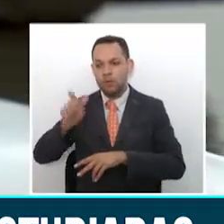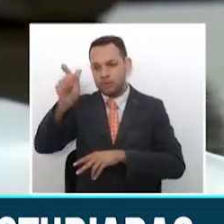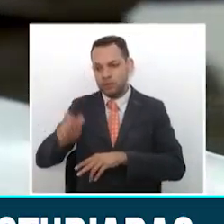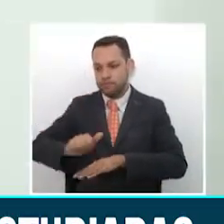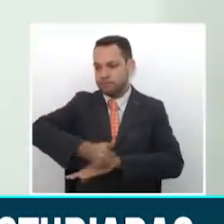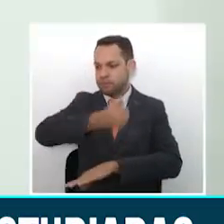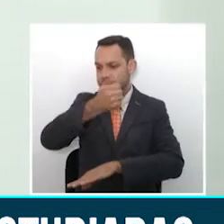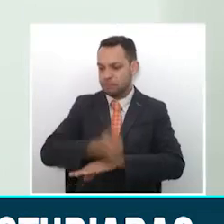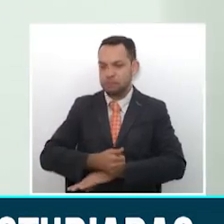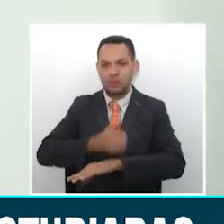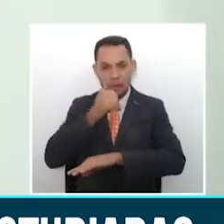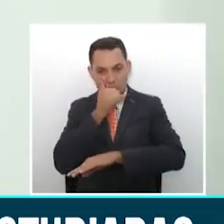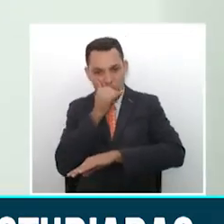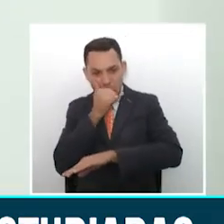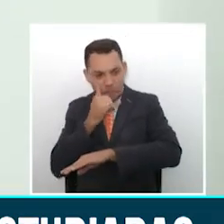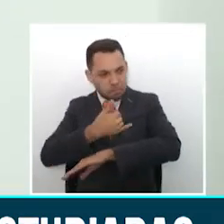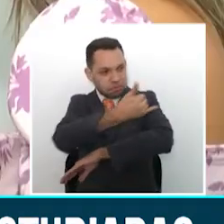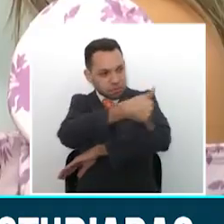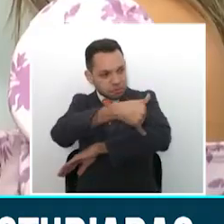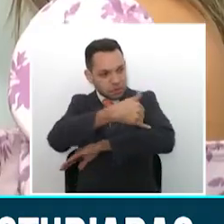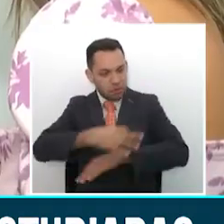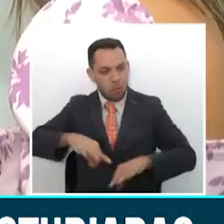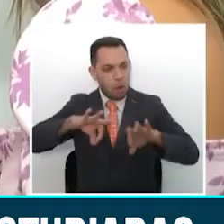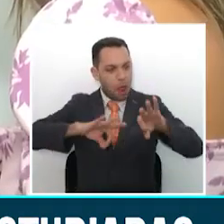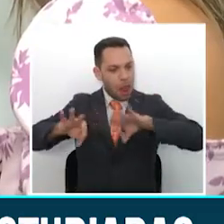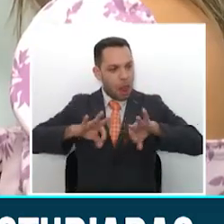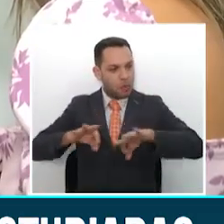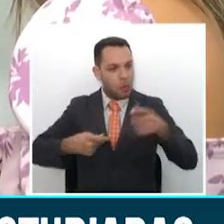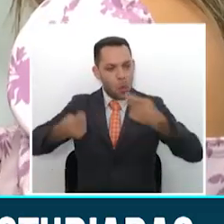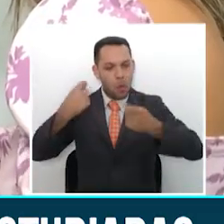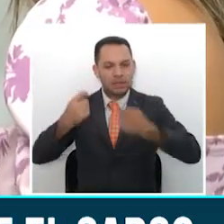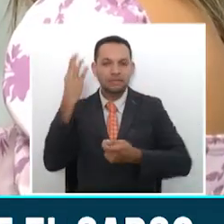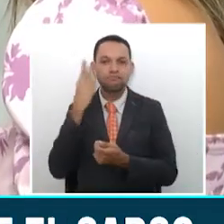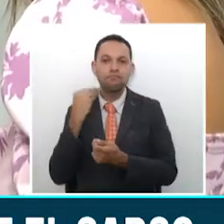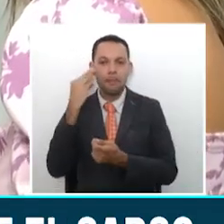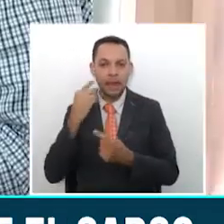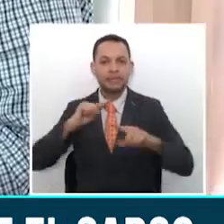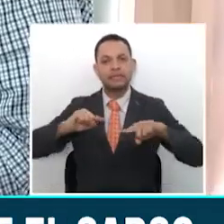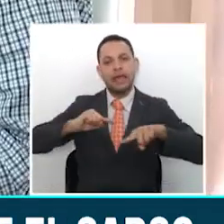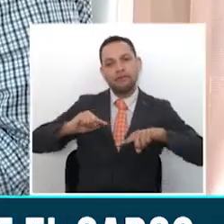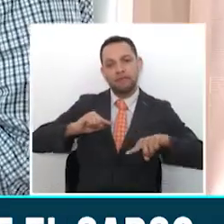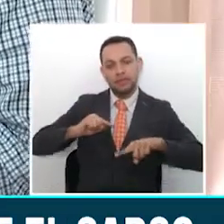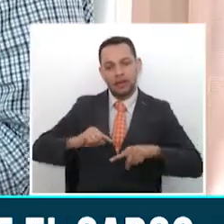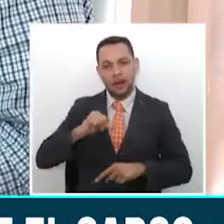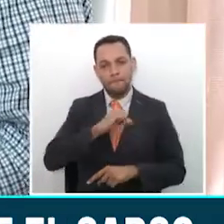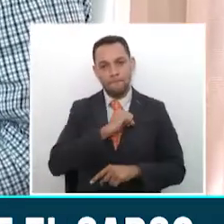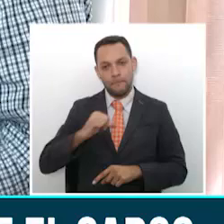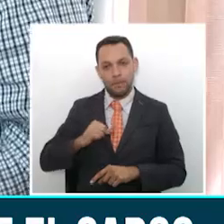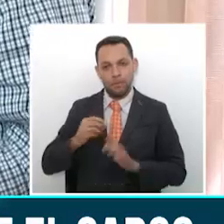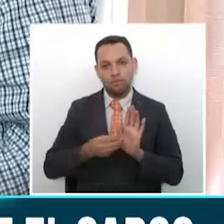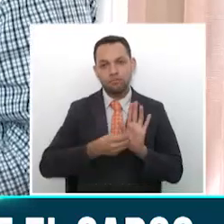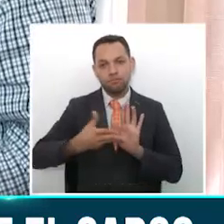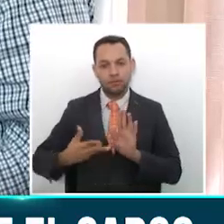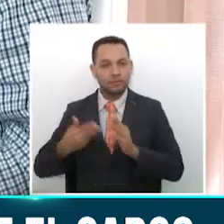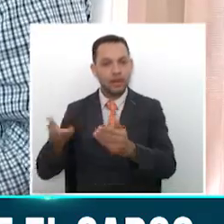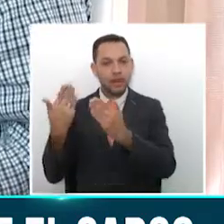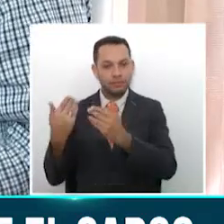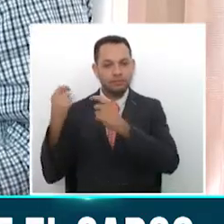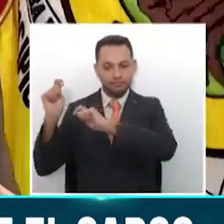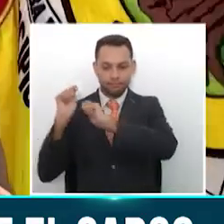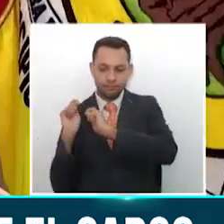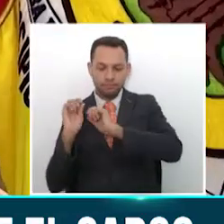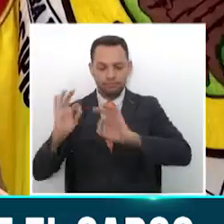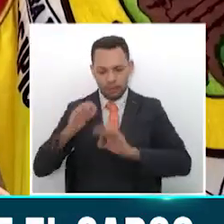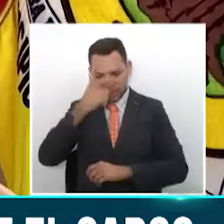civil con especialización en gerencia y mercadeo con amplia trayectoria en el sector público y privado, quien asume con compromiso este nuevo